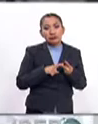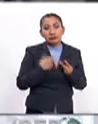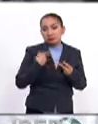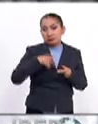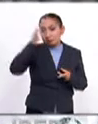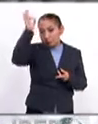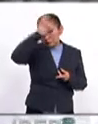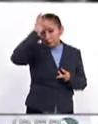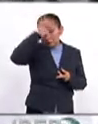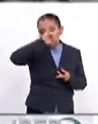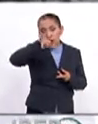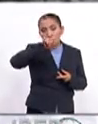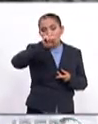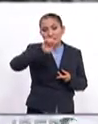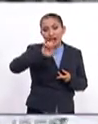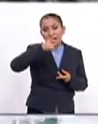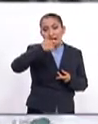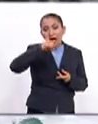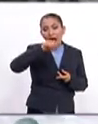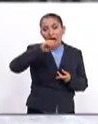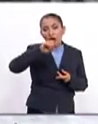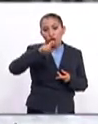filósofos como José Gaos,